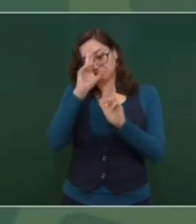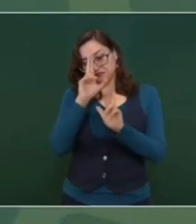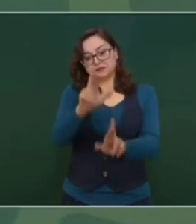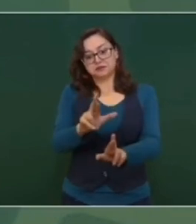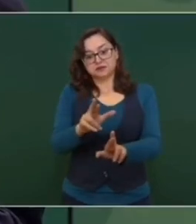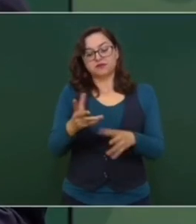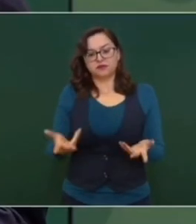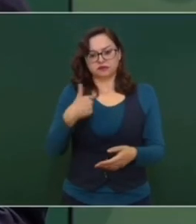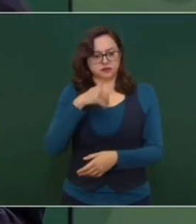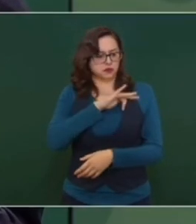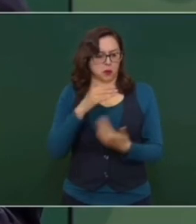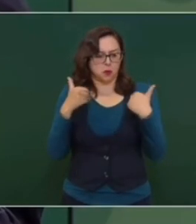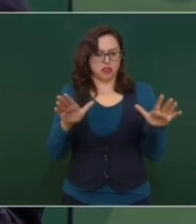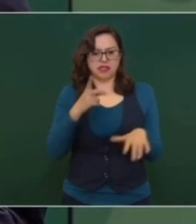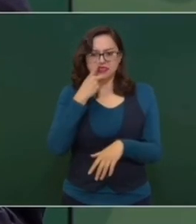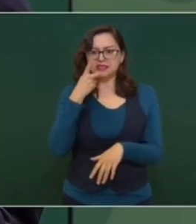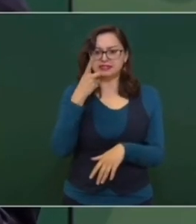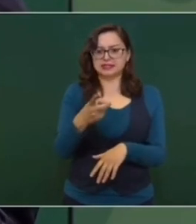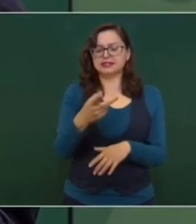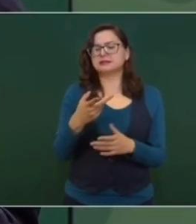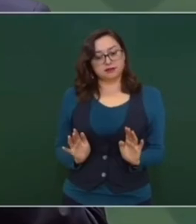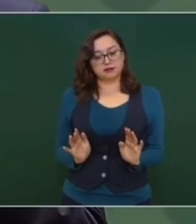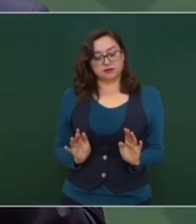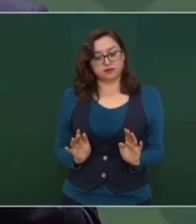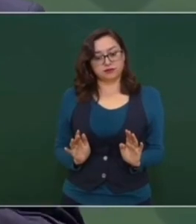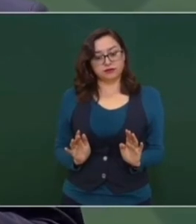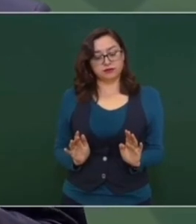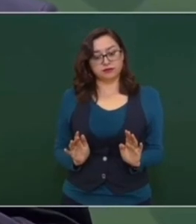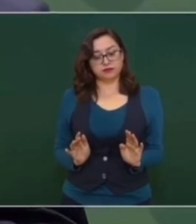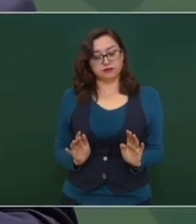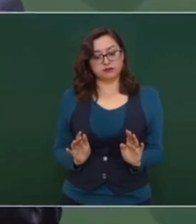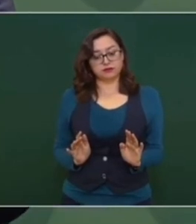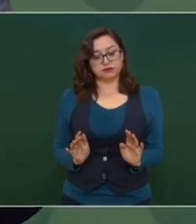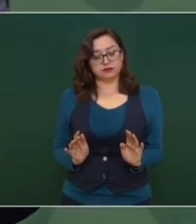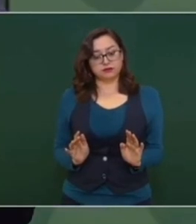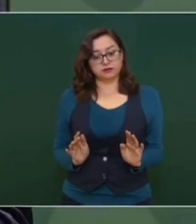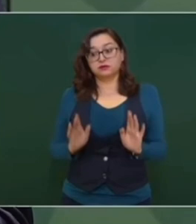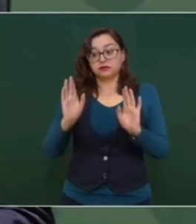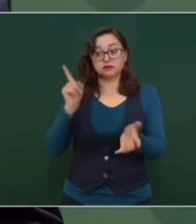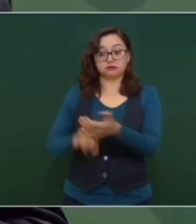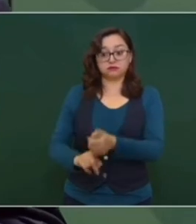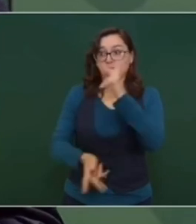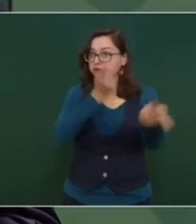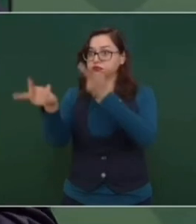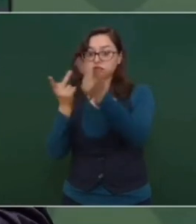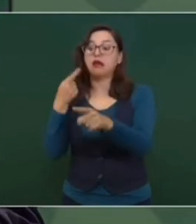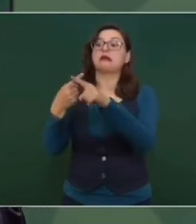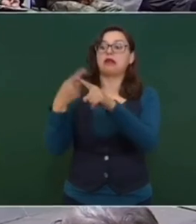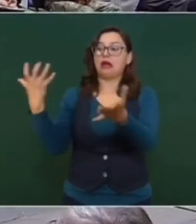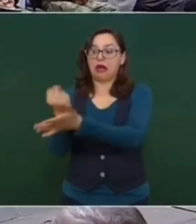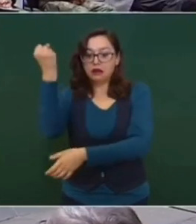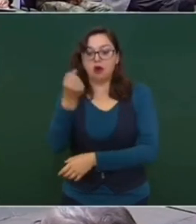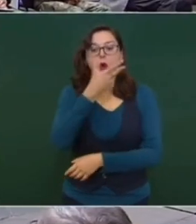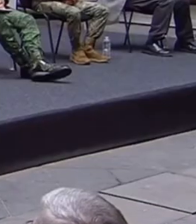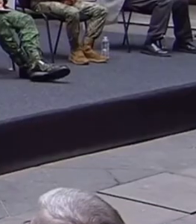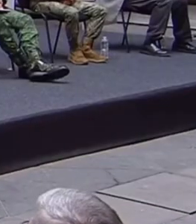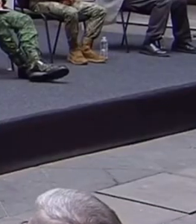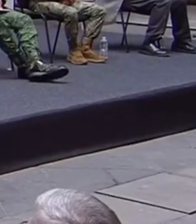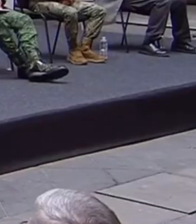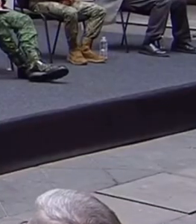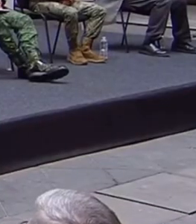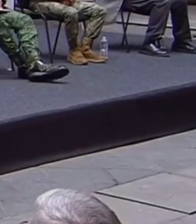porque aunque tengo licencia, pertenezco a un partido y el que gane la encuesta, hombre, mujer,